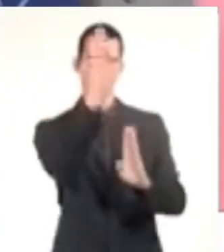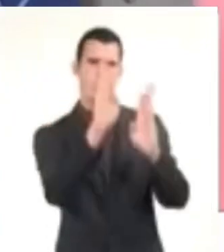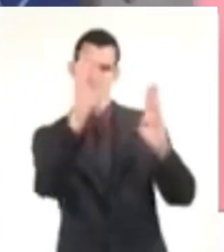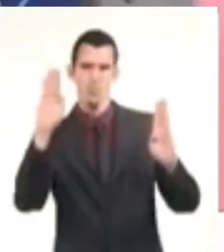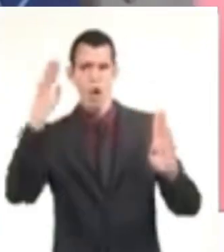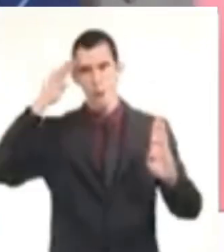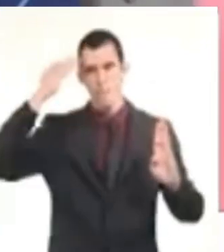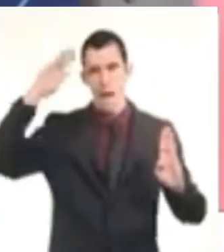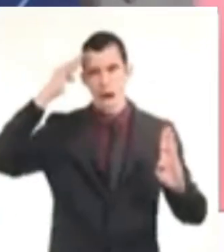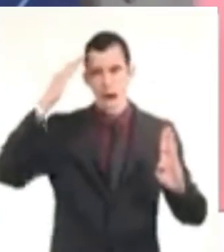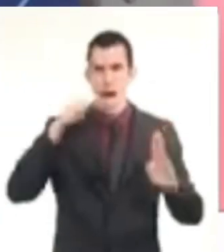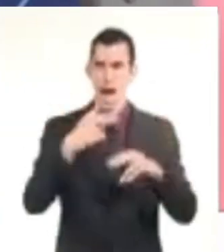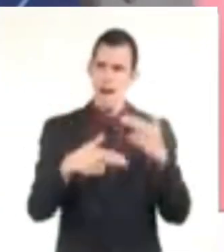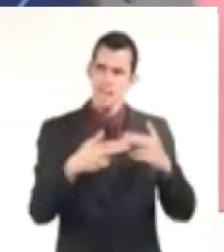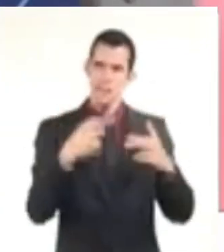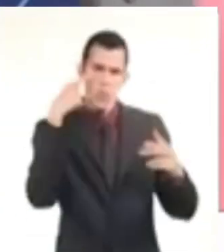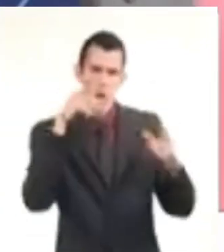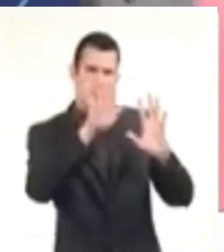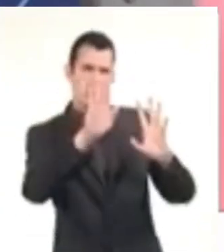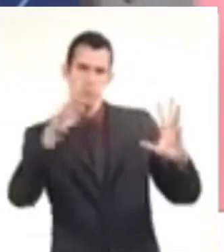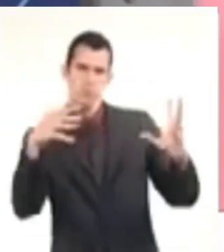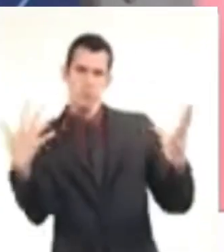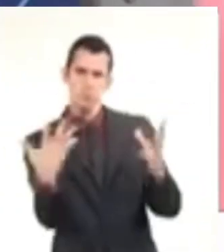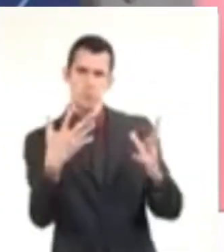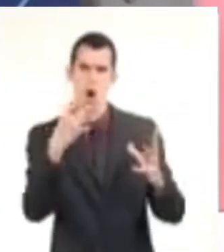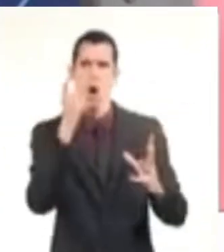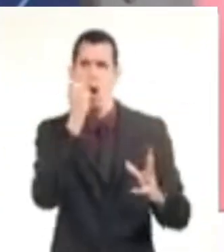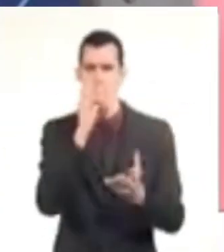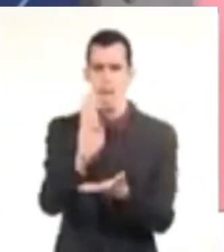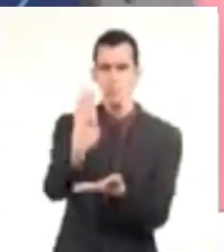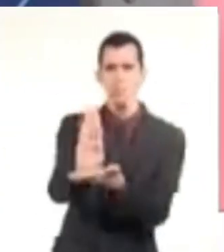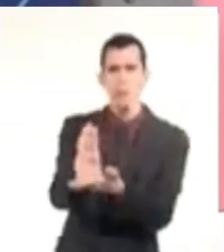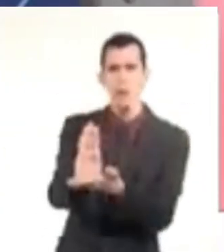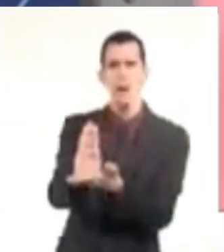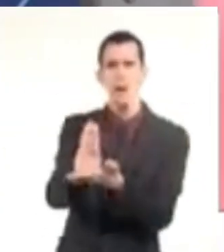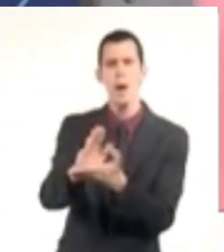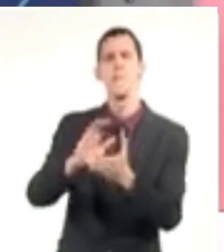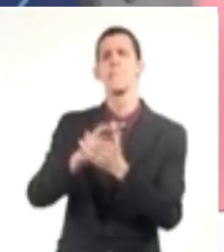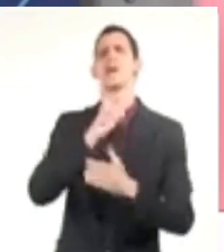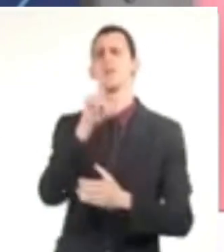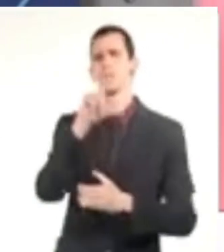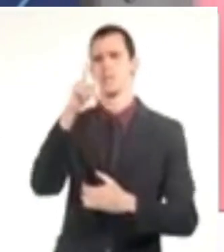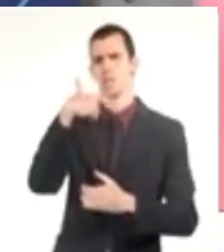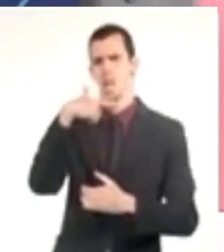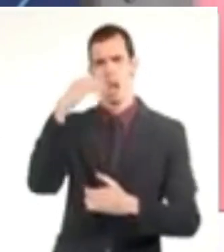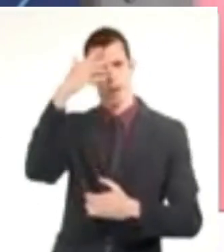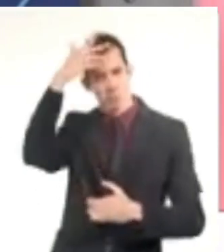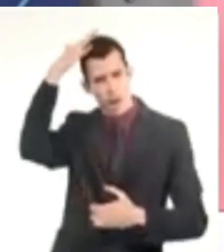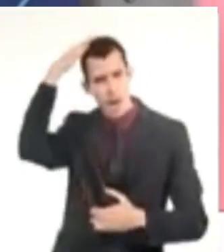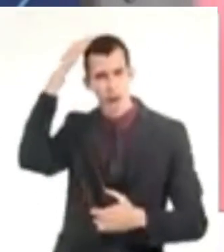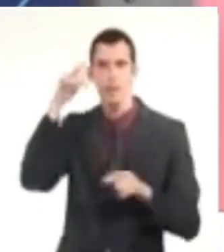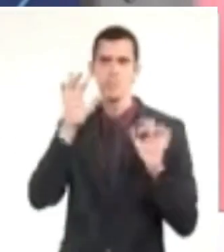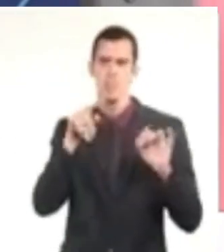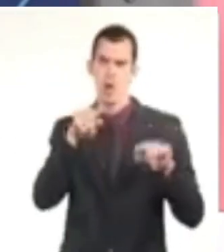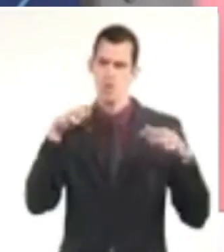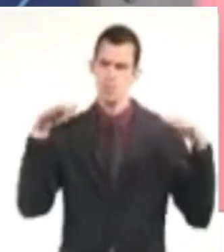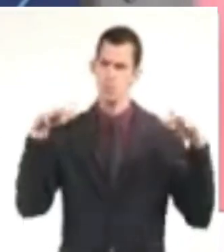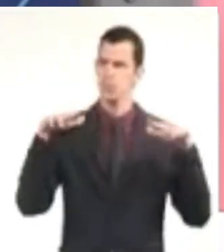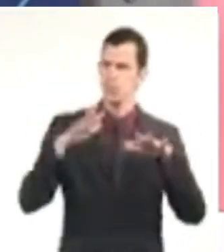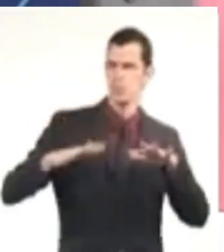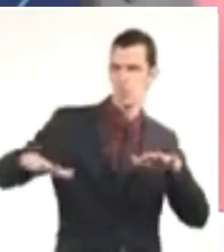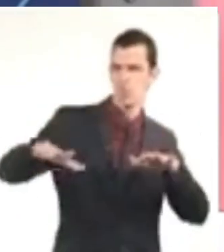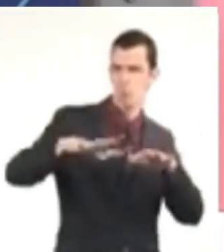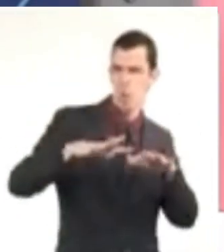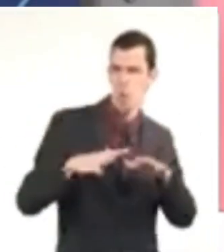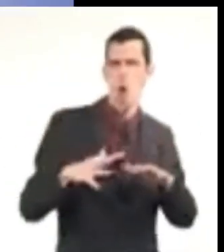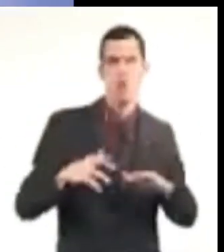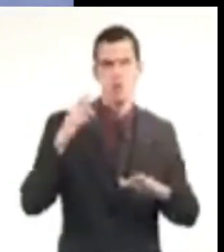Romay La Sangre después de pedir que fuera patrocinado ha causado un gran revuelo en el ámbito cultural dentro del país y en zonas aledañas, para más